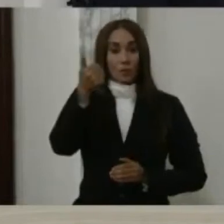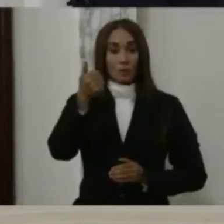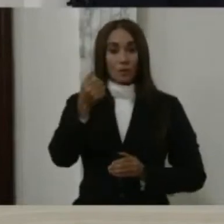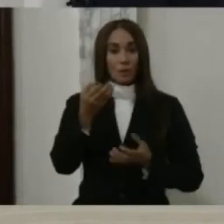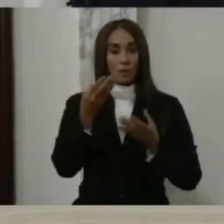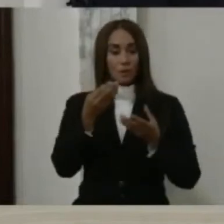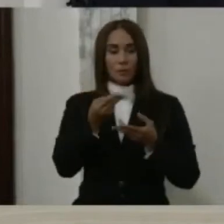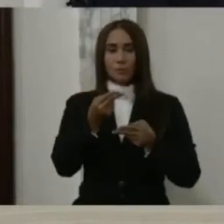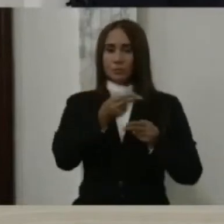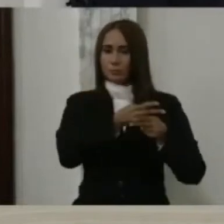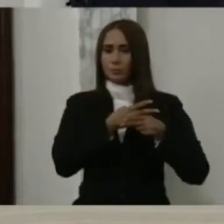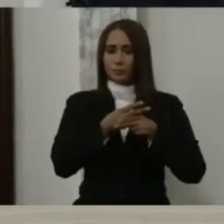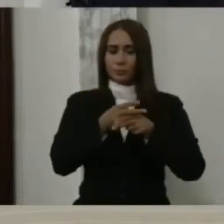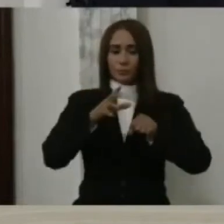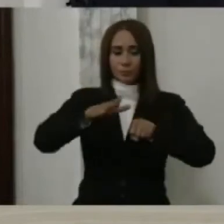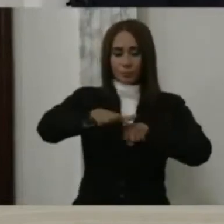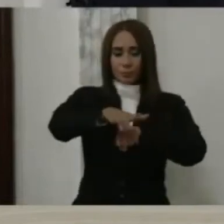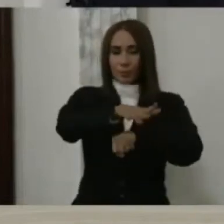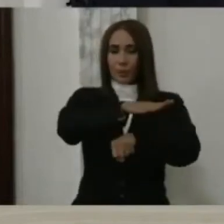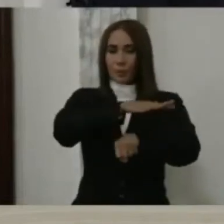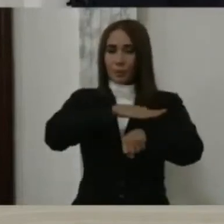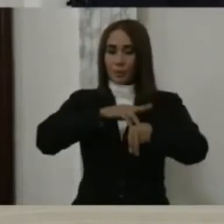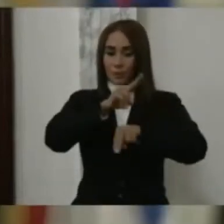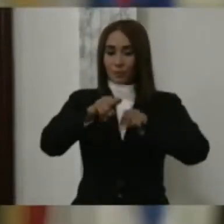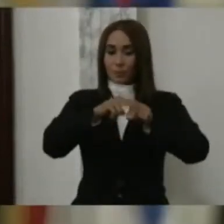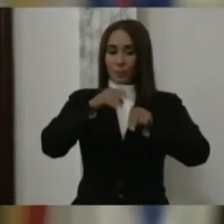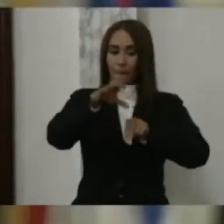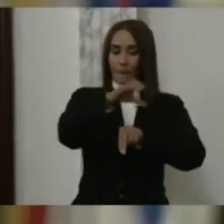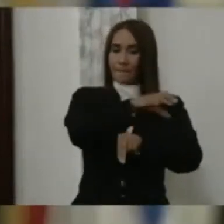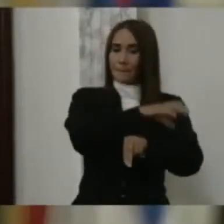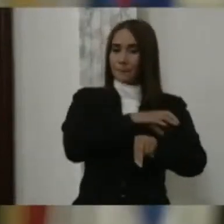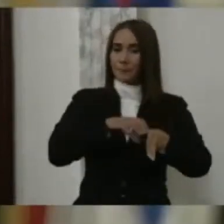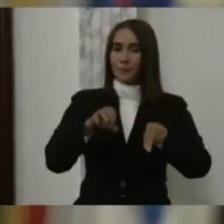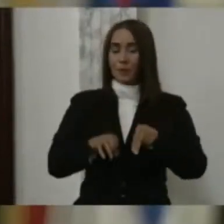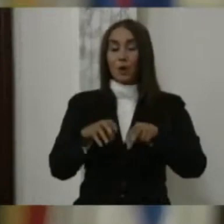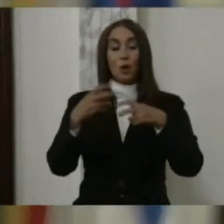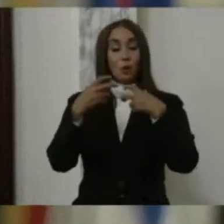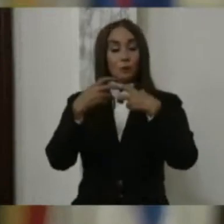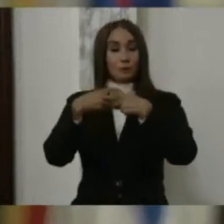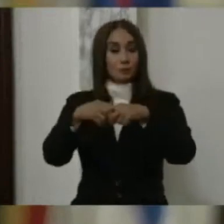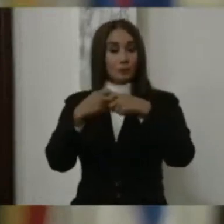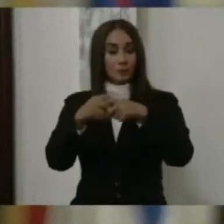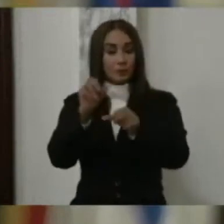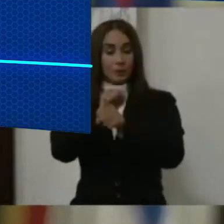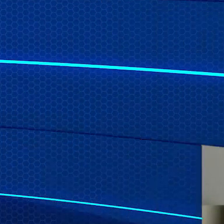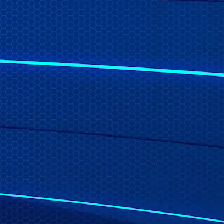profundidad que oscila entre los 800 y 1.000 metros.